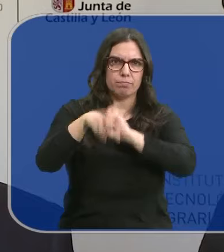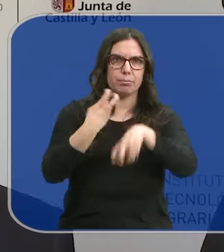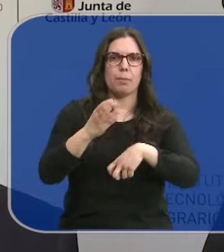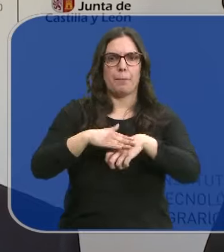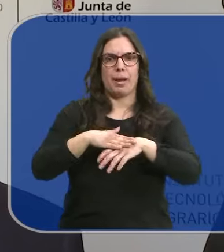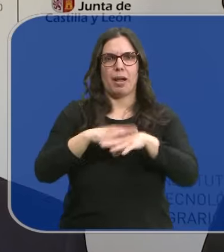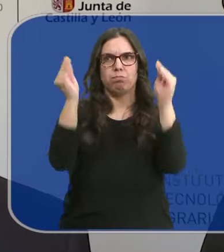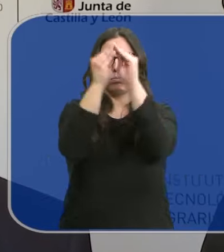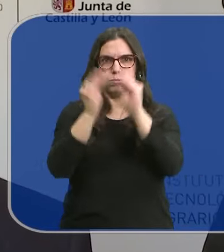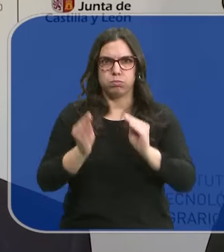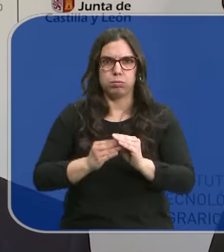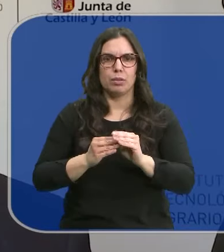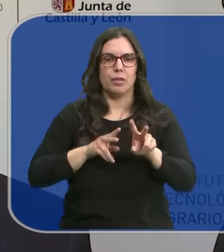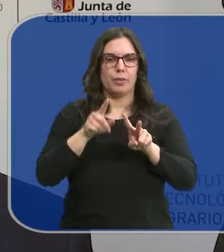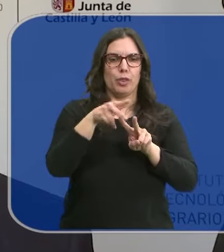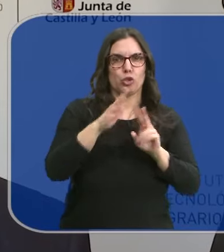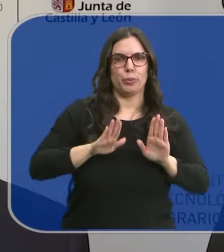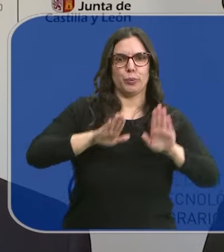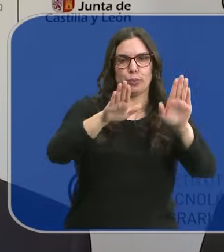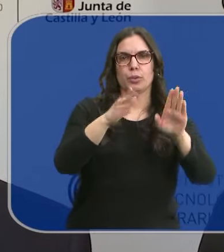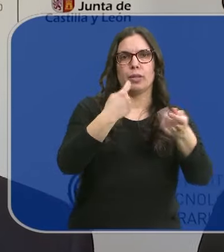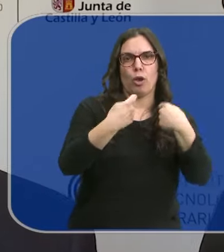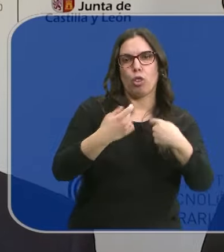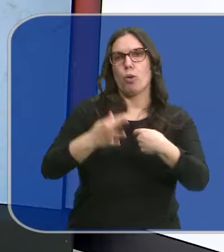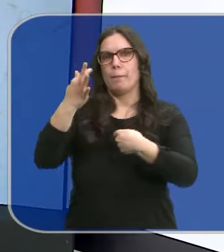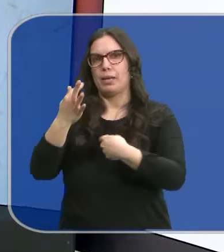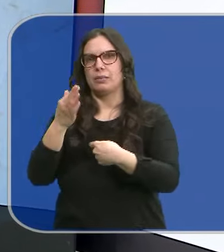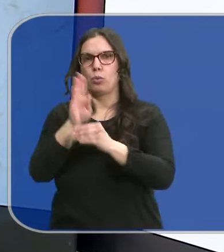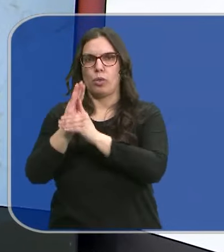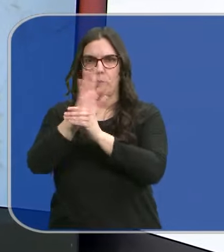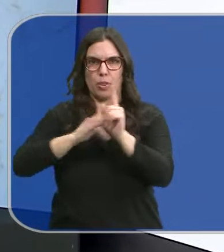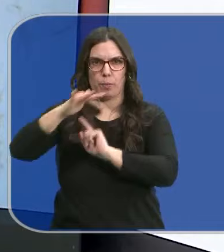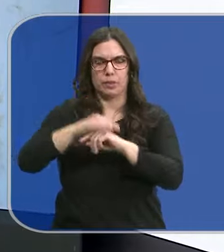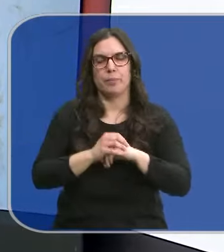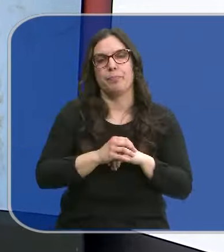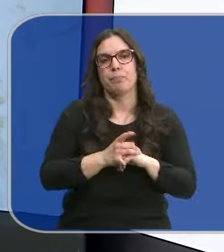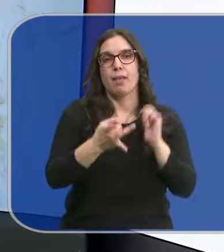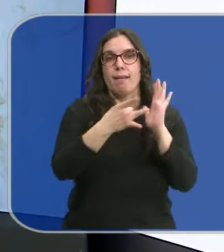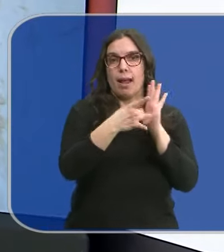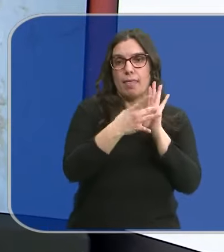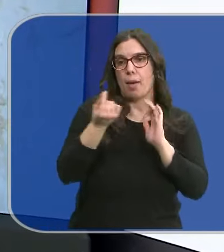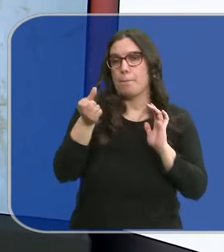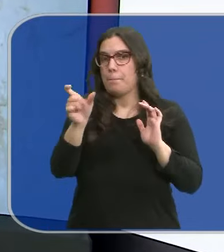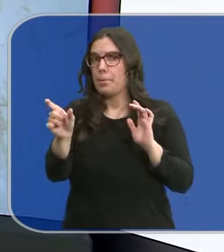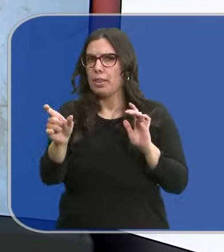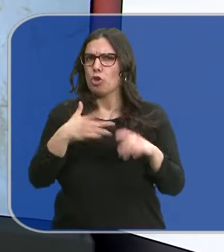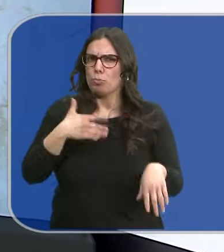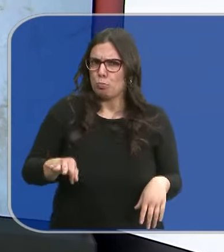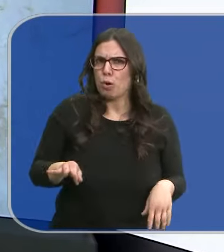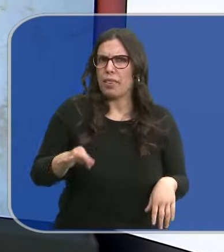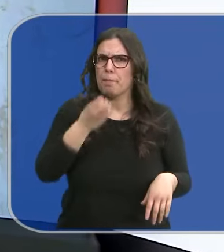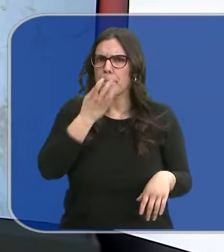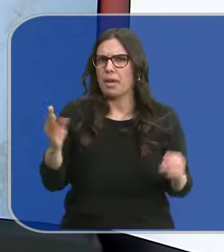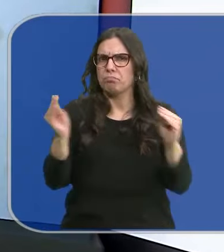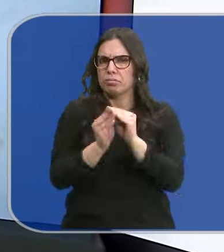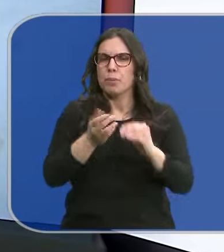más compatible la sostenibilidad ambiental con esa rentabilidad de las explotaciones. La calidad no está reñida con el precio y el ejemplo lo tenemos aquí,